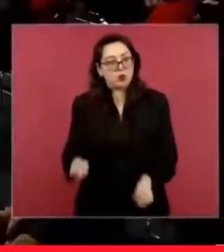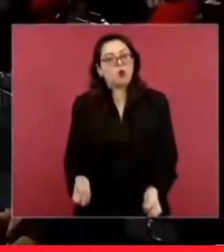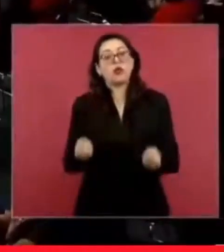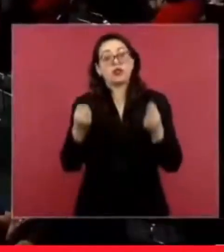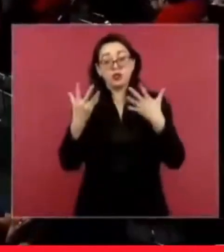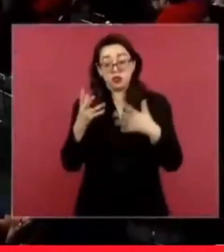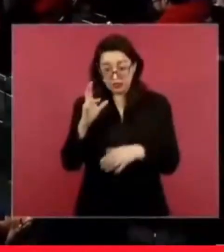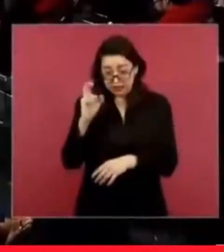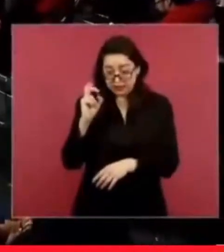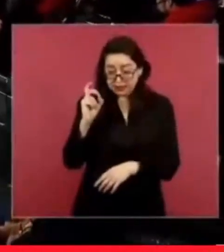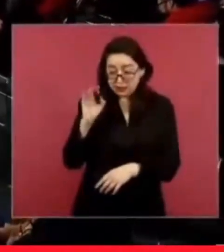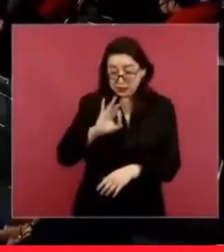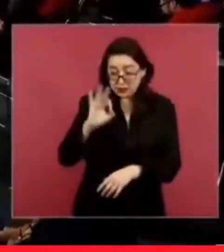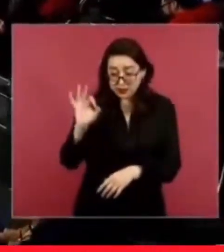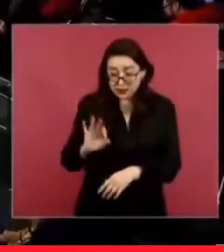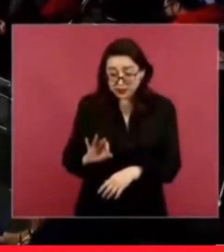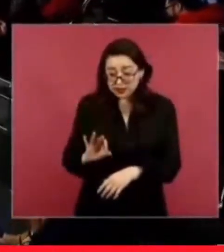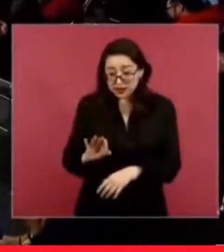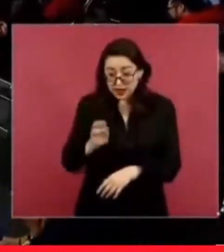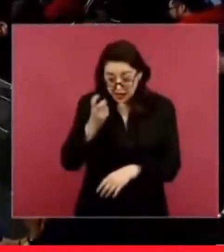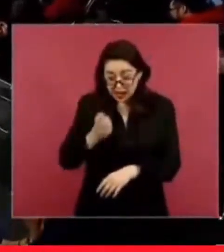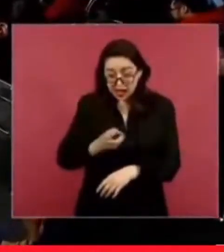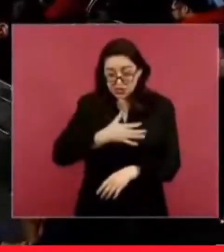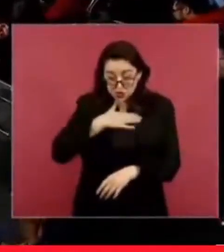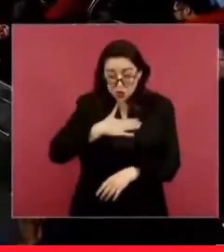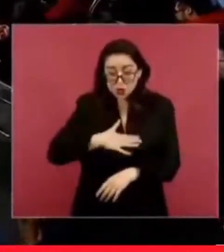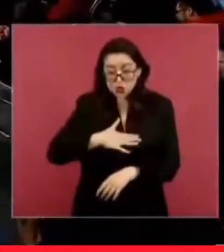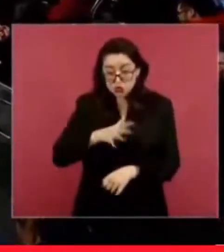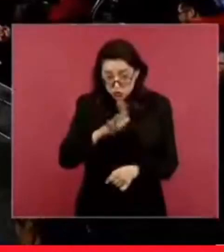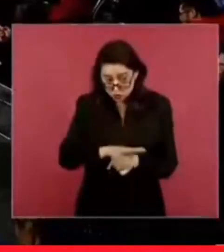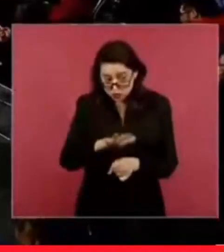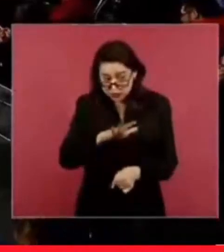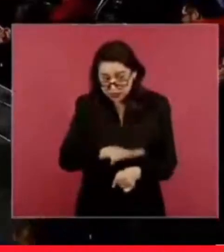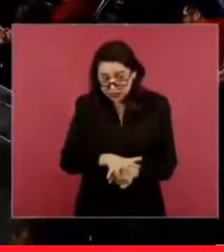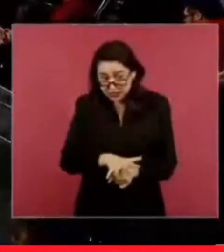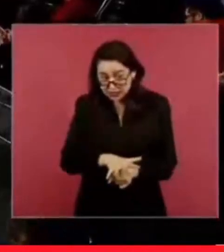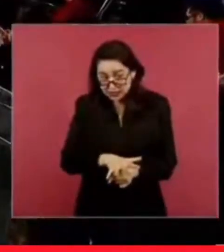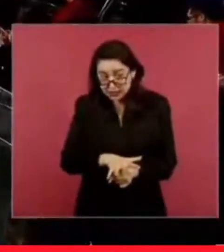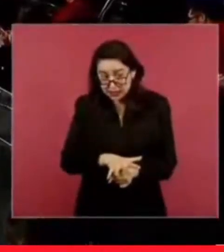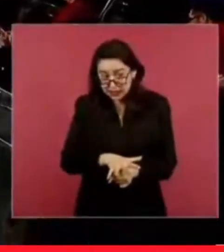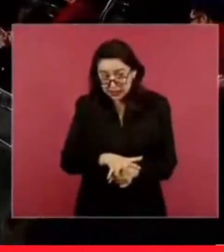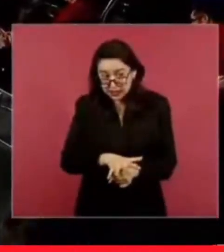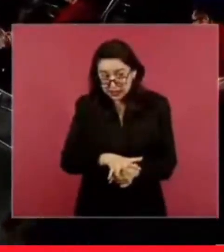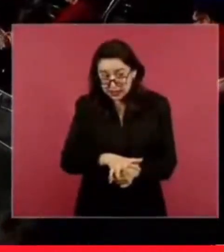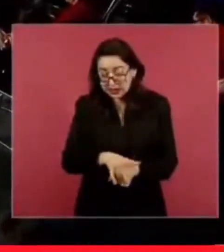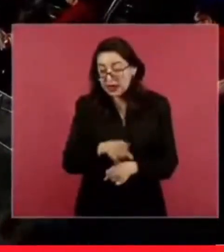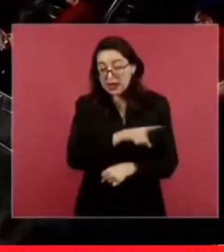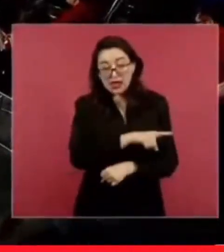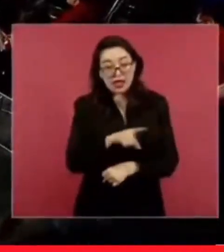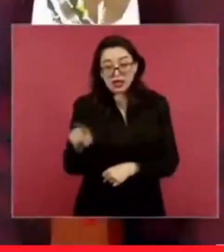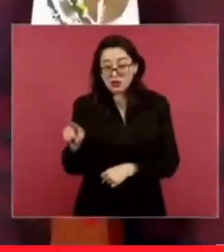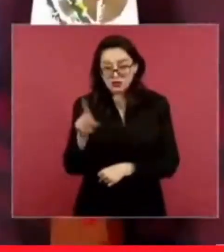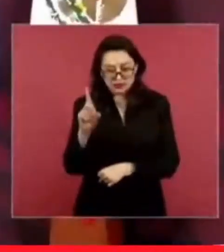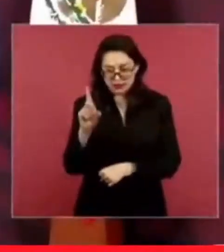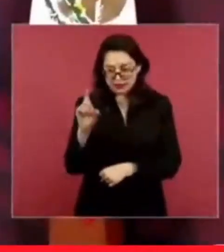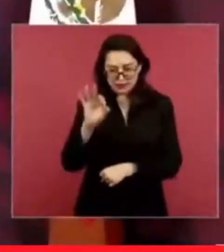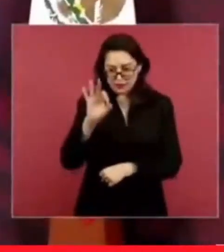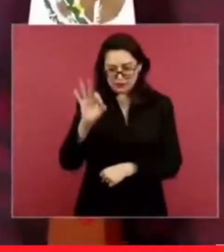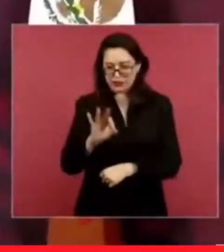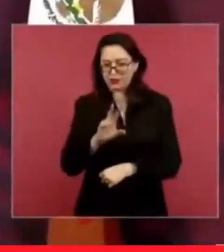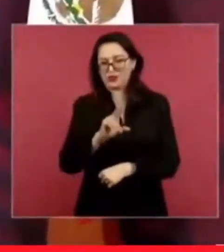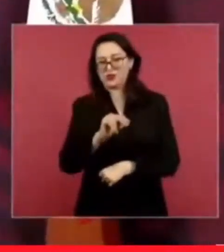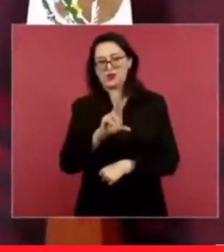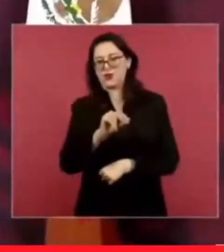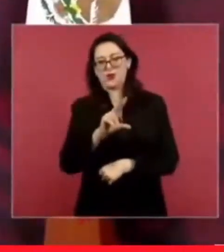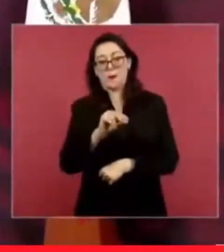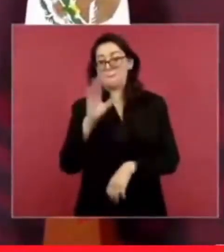si es razonable ¿dónde está el 30% razonable